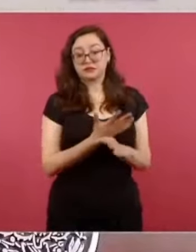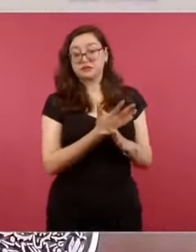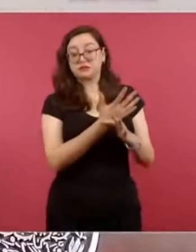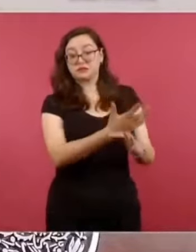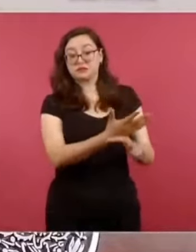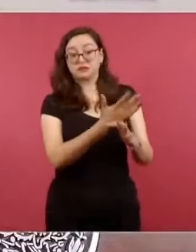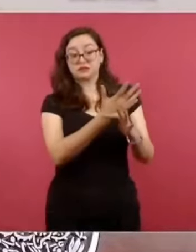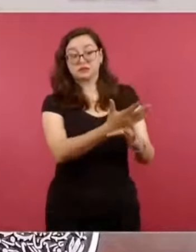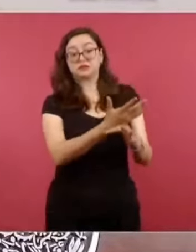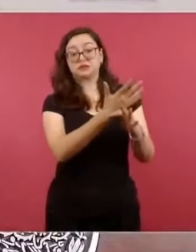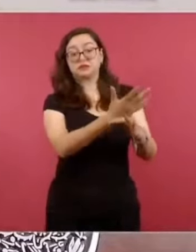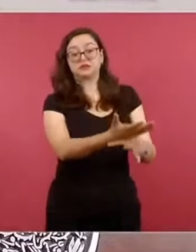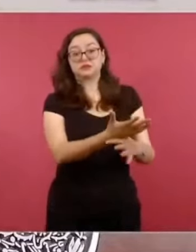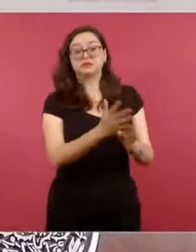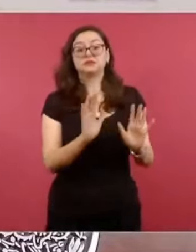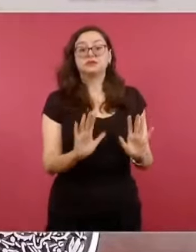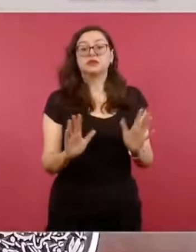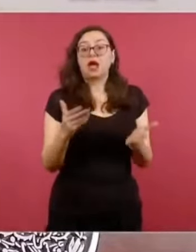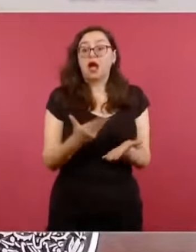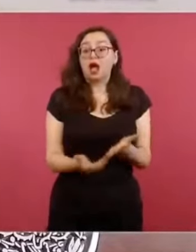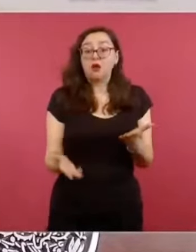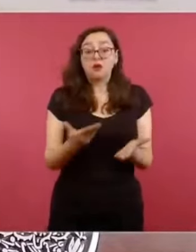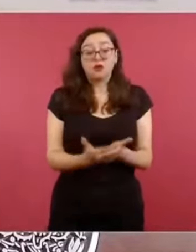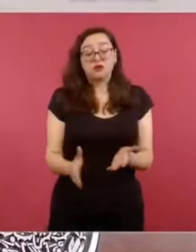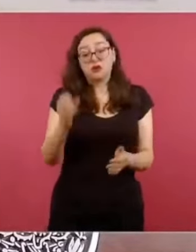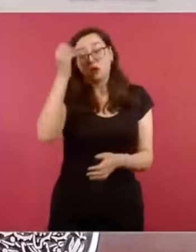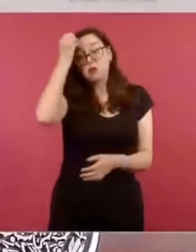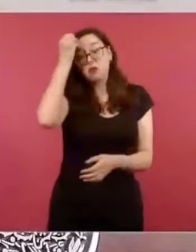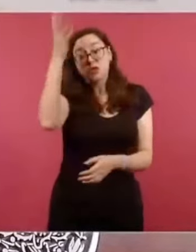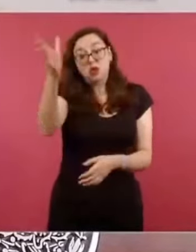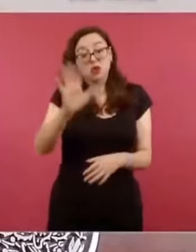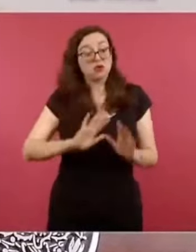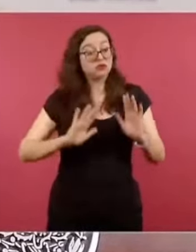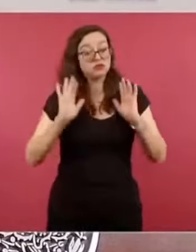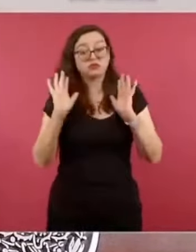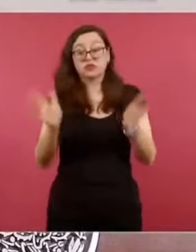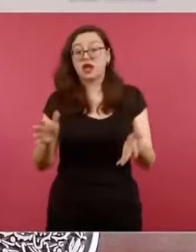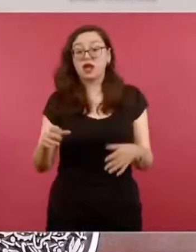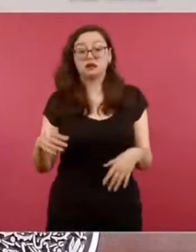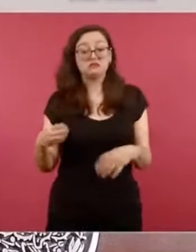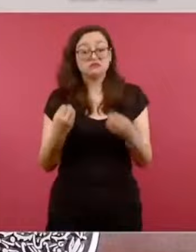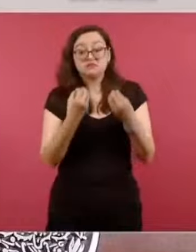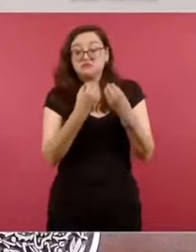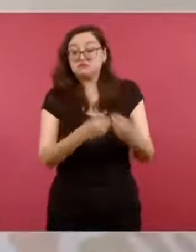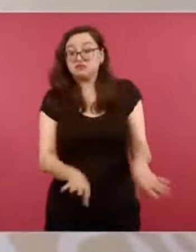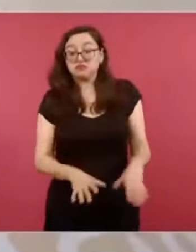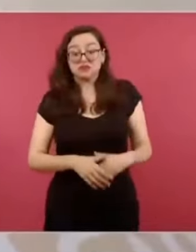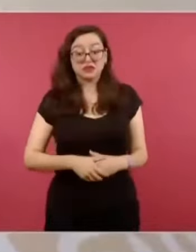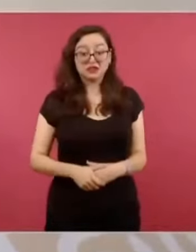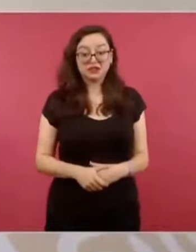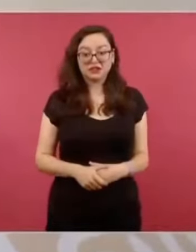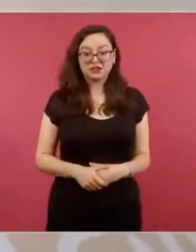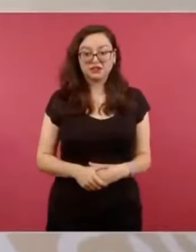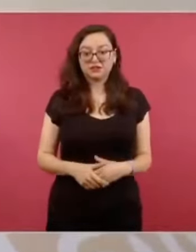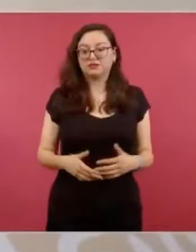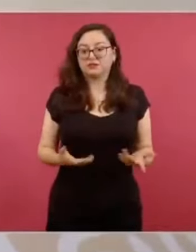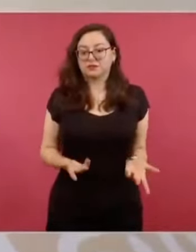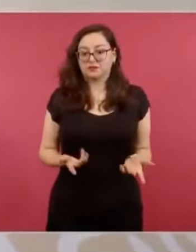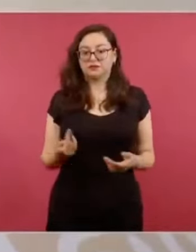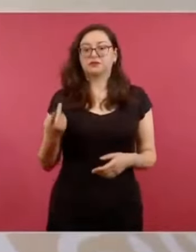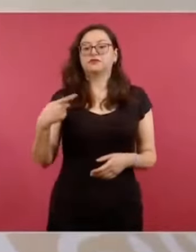ese discurso demagógico que crearon